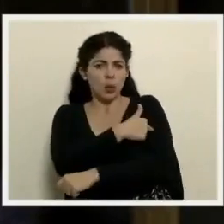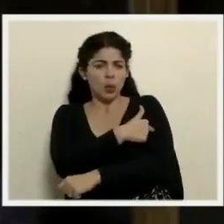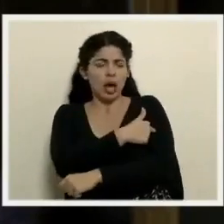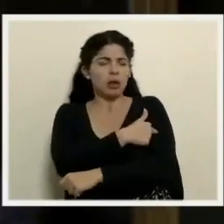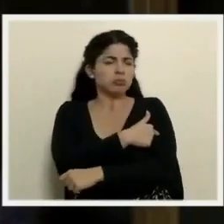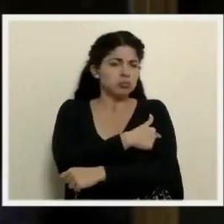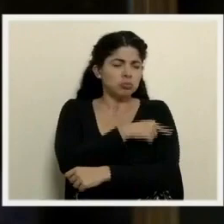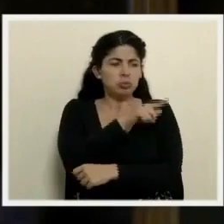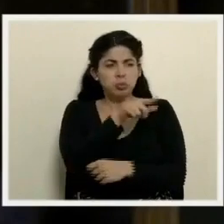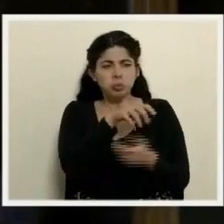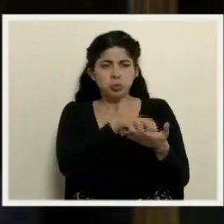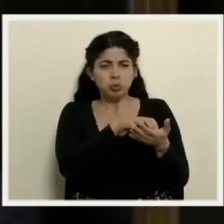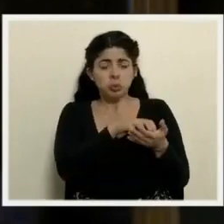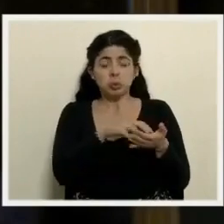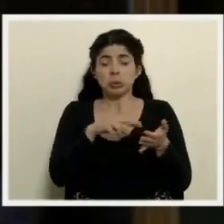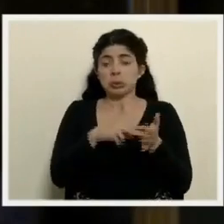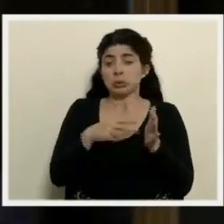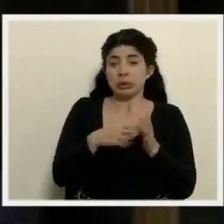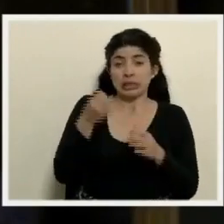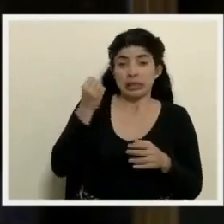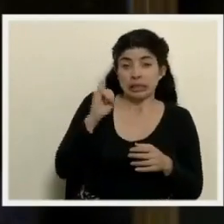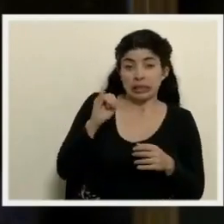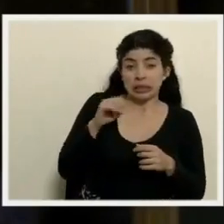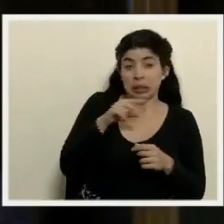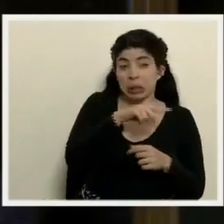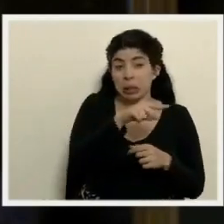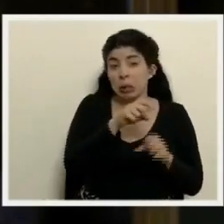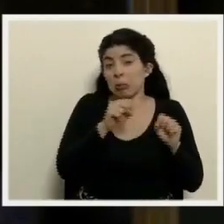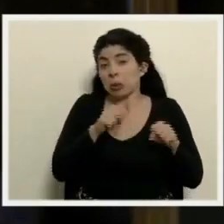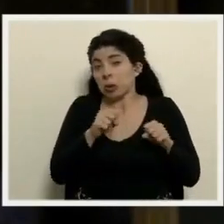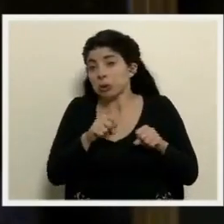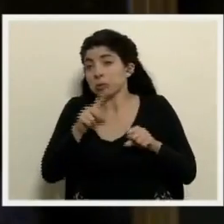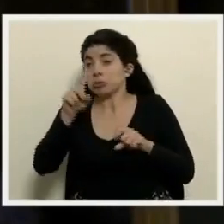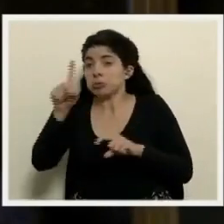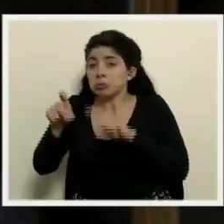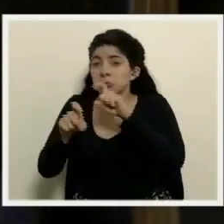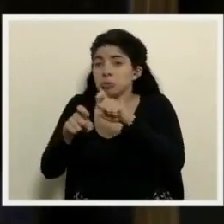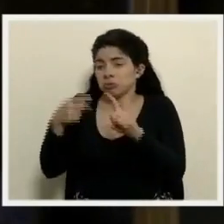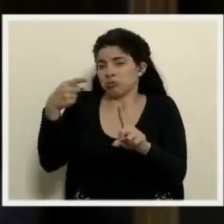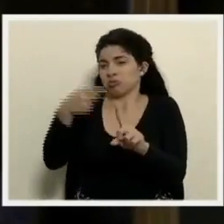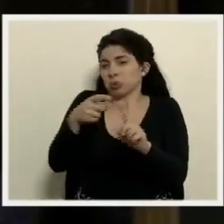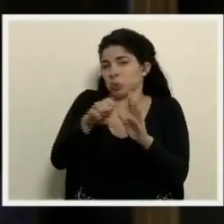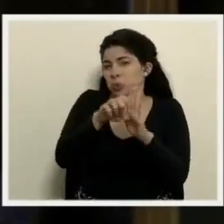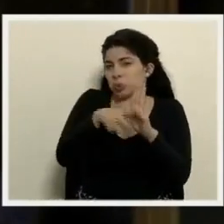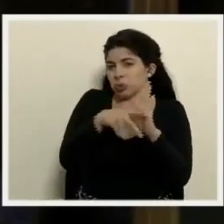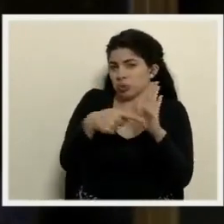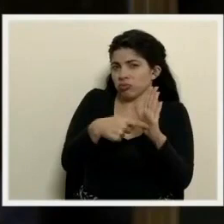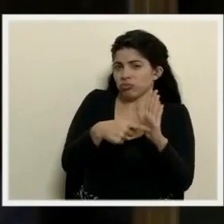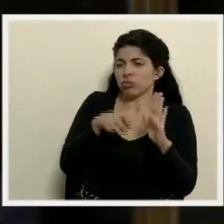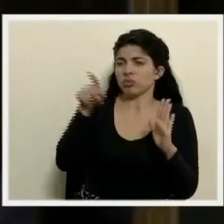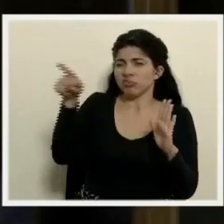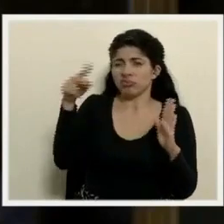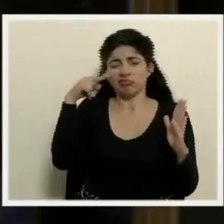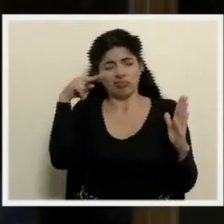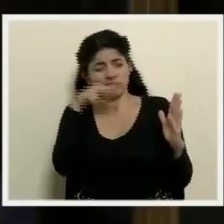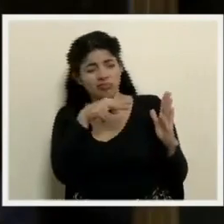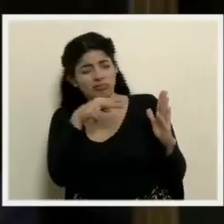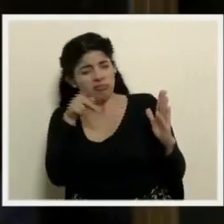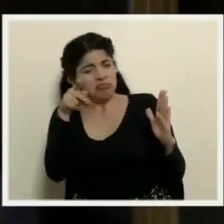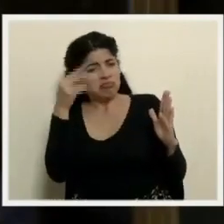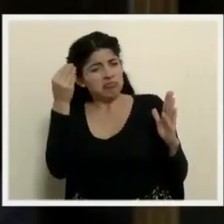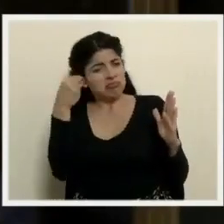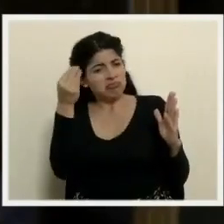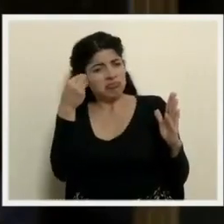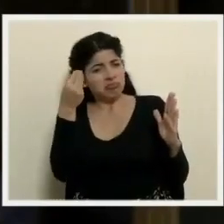Ante la posibilidad de esos cuestionamientos constitucionales, ¿ustedes valoran mantener